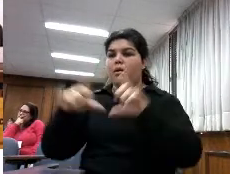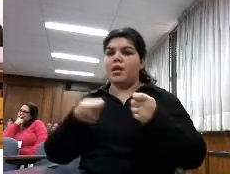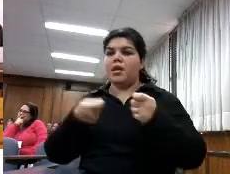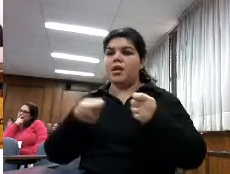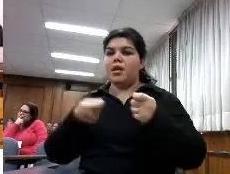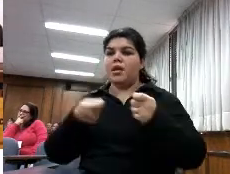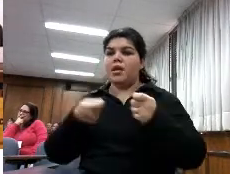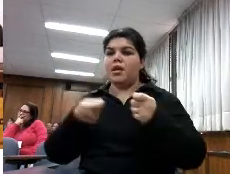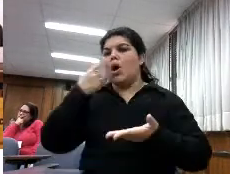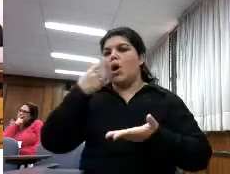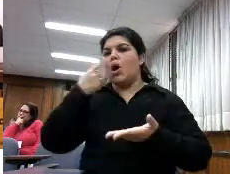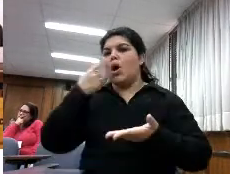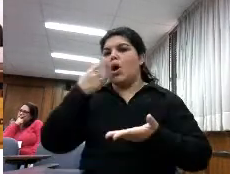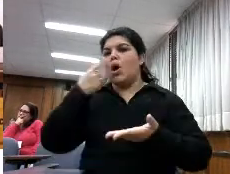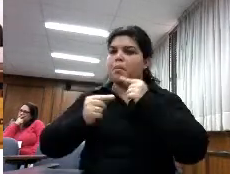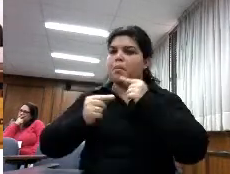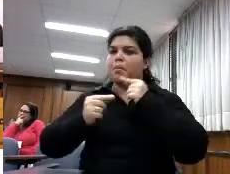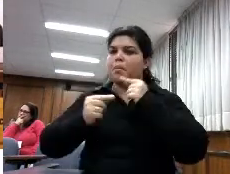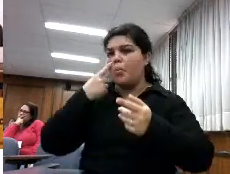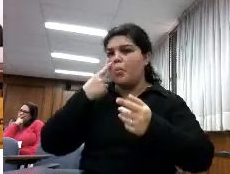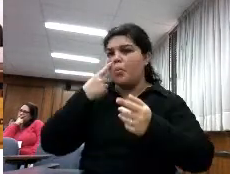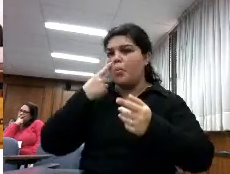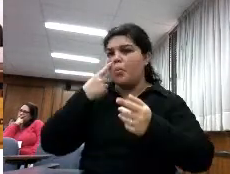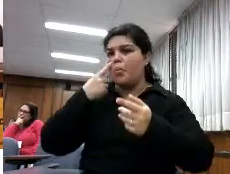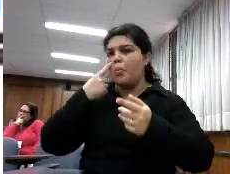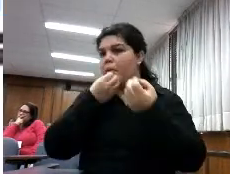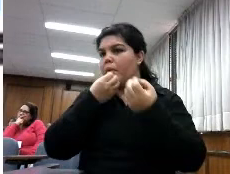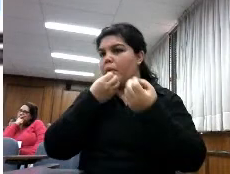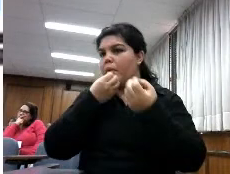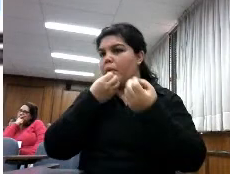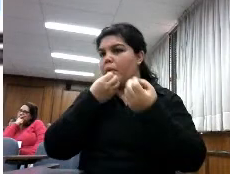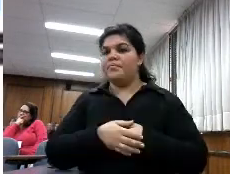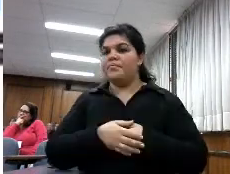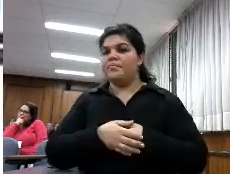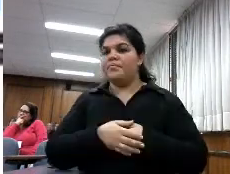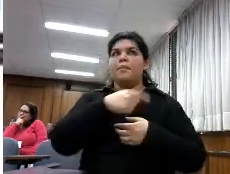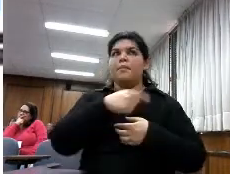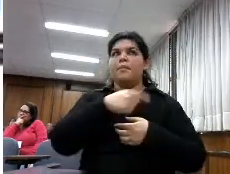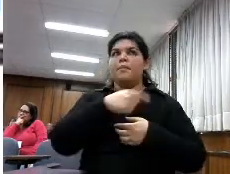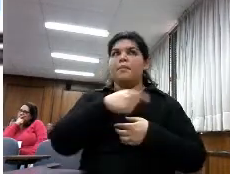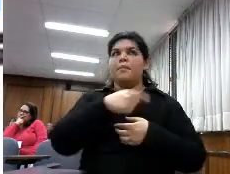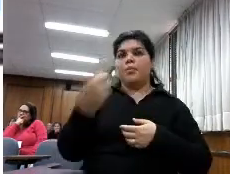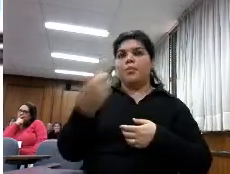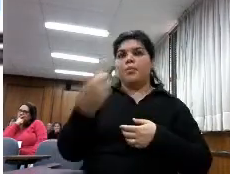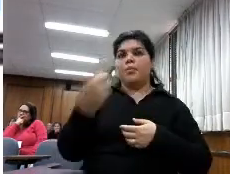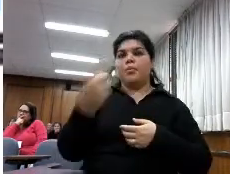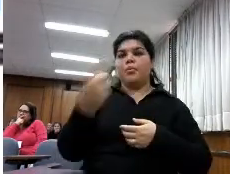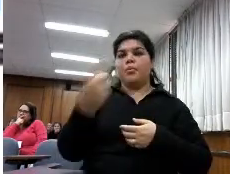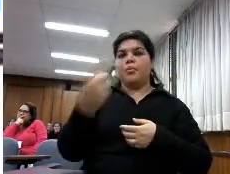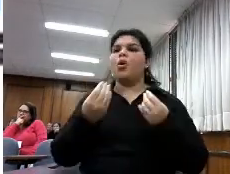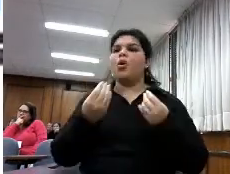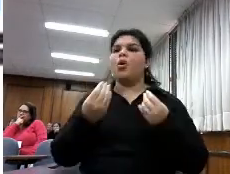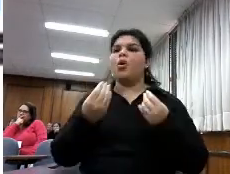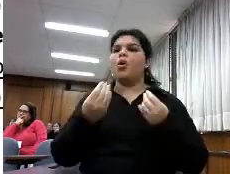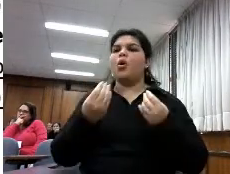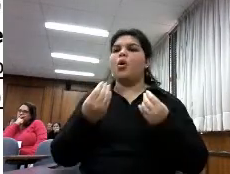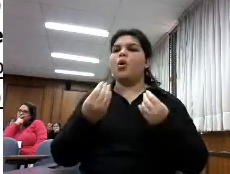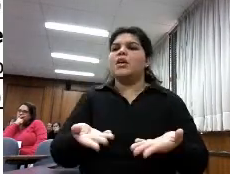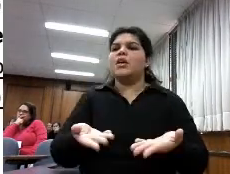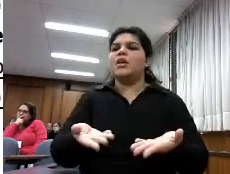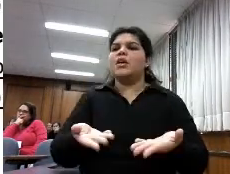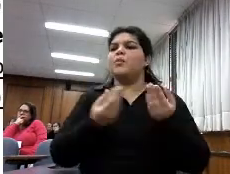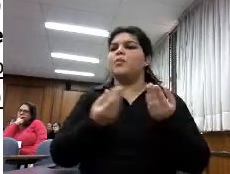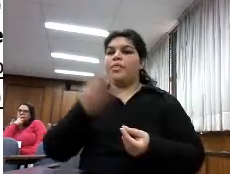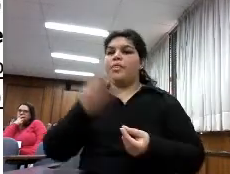¿en qué formato se ofrecen los libros? generalmente se ofrecen en PDF aquí en la región aunque no es el formato preferido